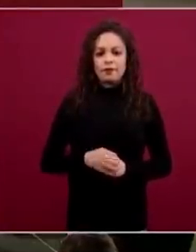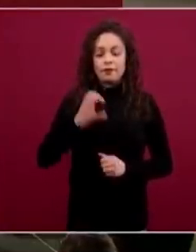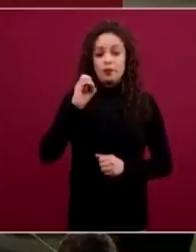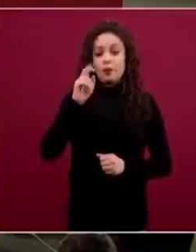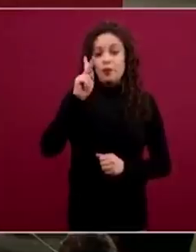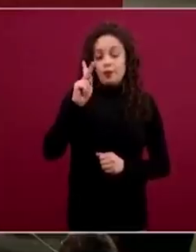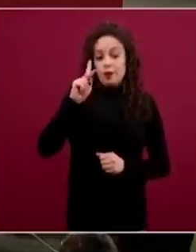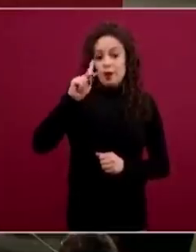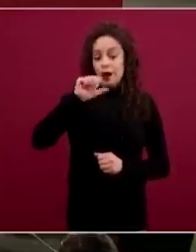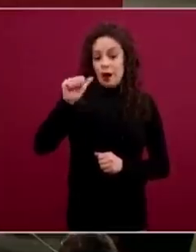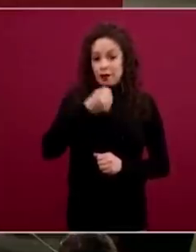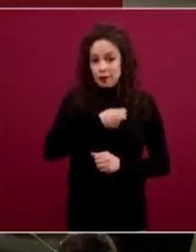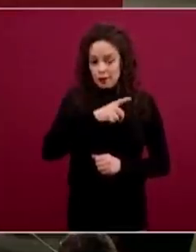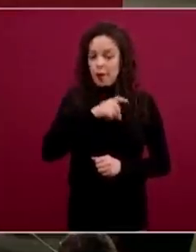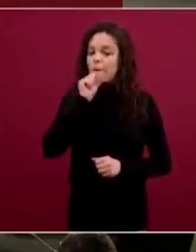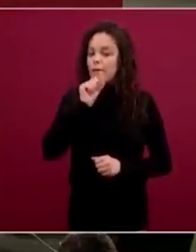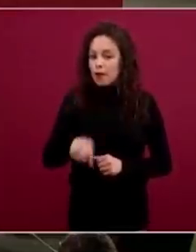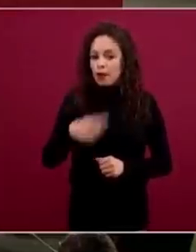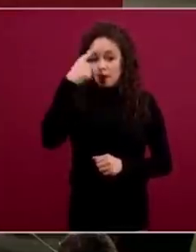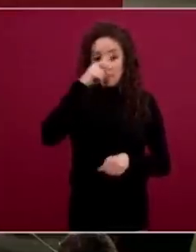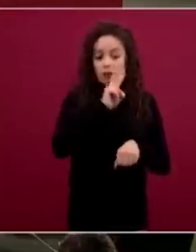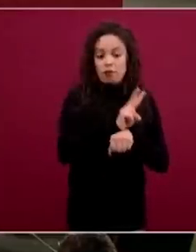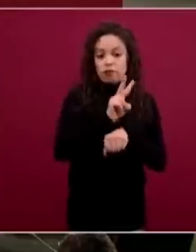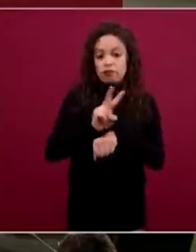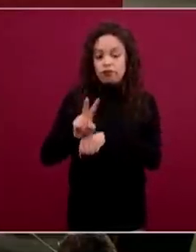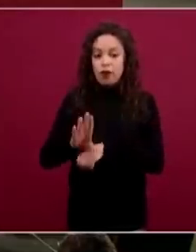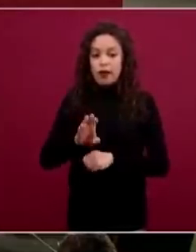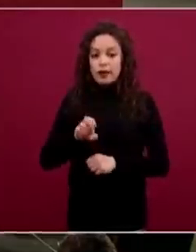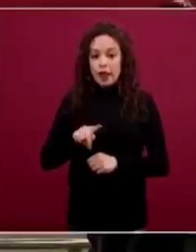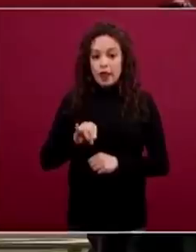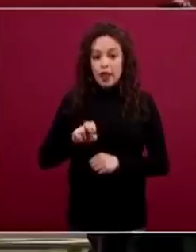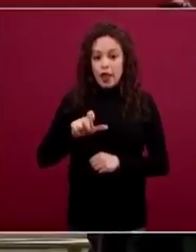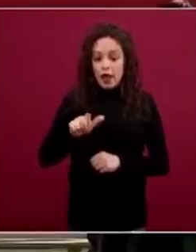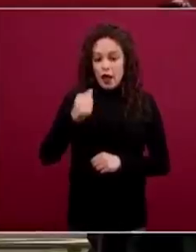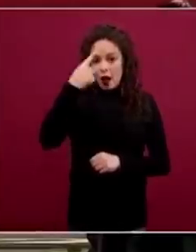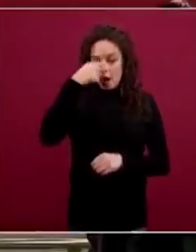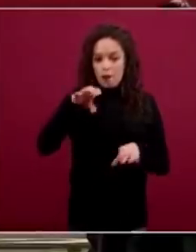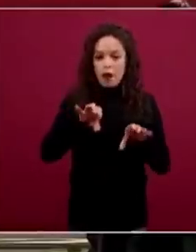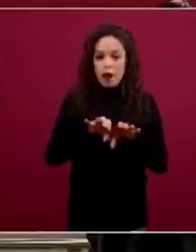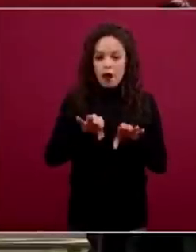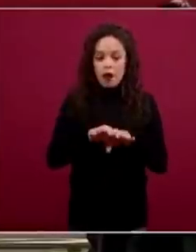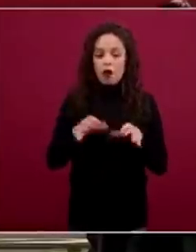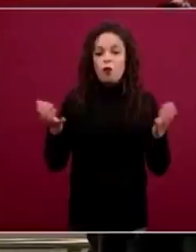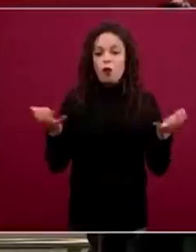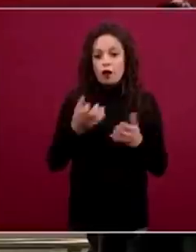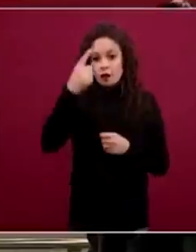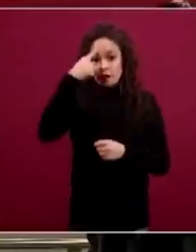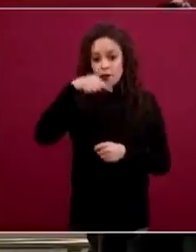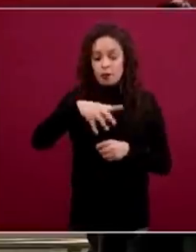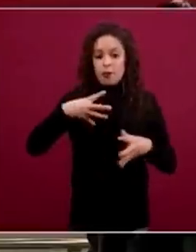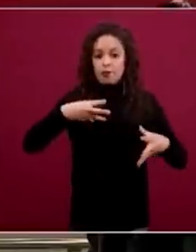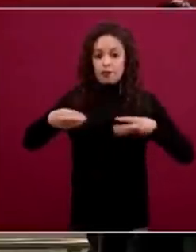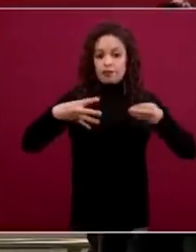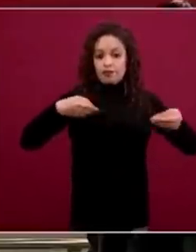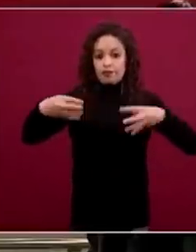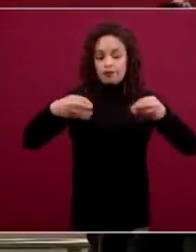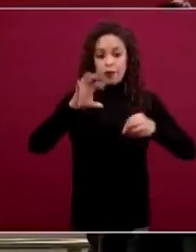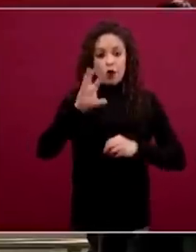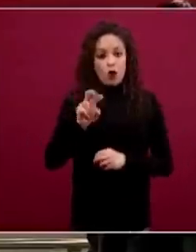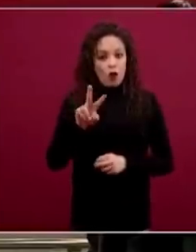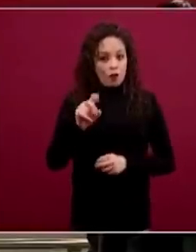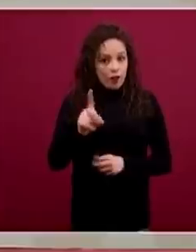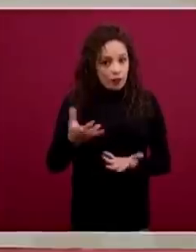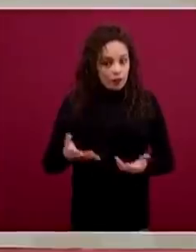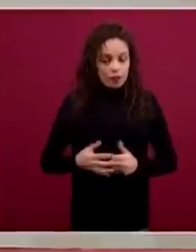uso de vigilancia sentinela como un modelo de práctica en la epidemia de COVID. Eso no